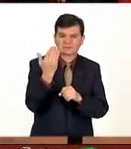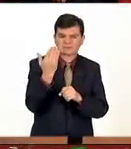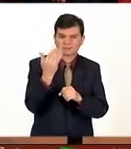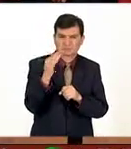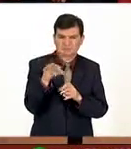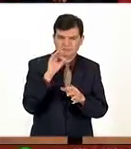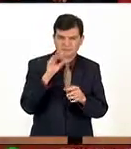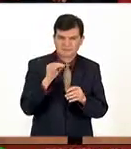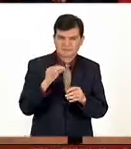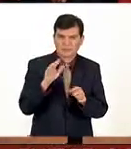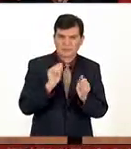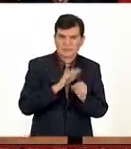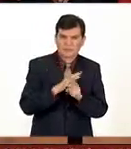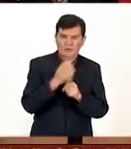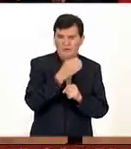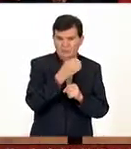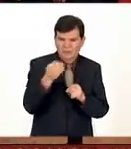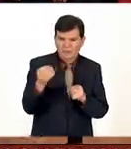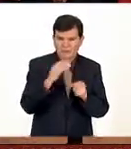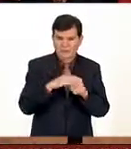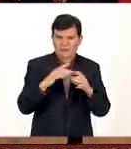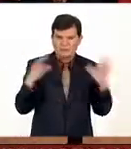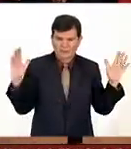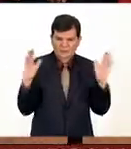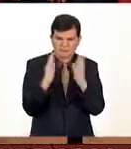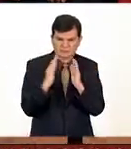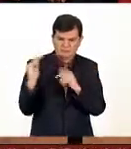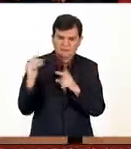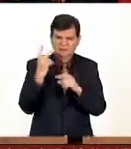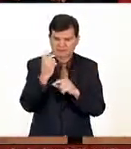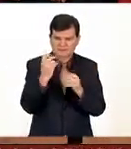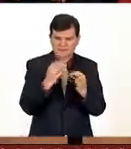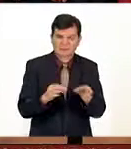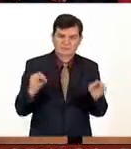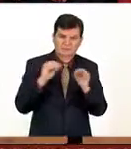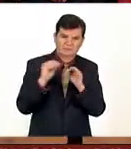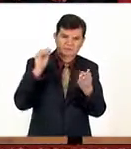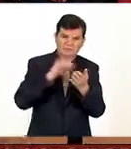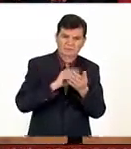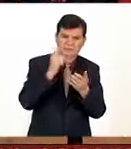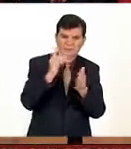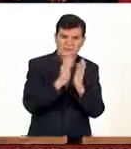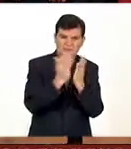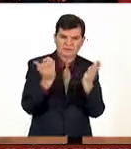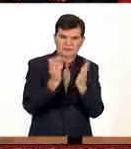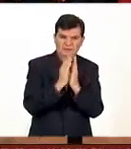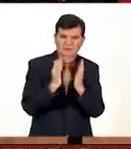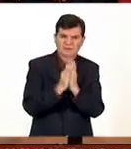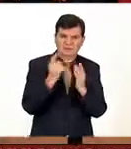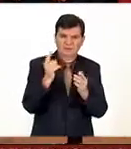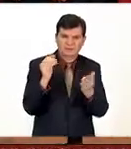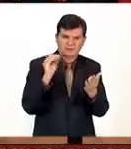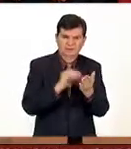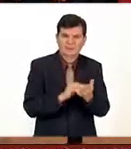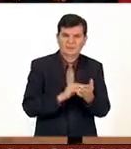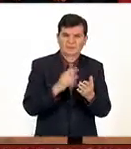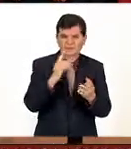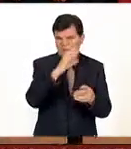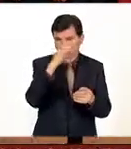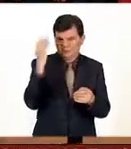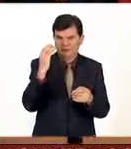en qué orden de qué tamaño eso es lo que implica hacer un libro un libro visual una